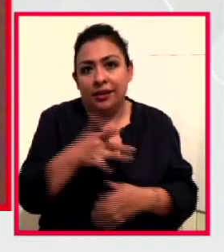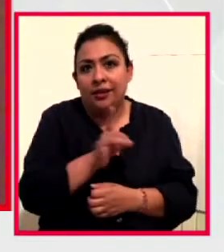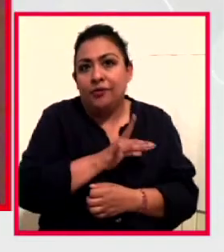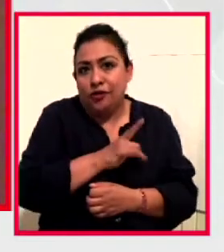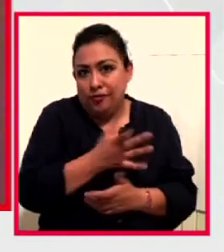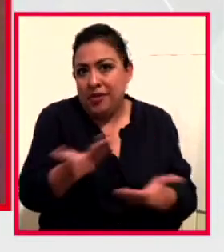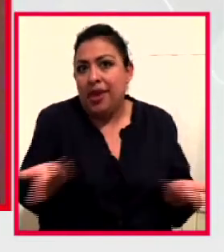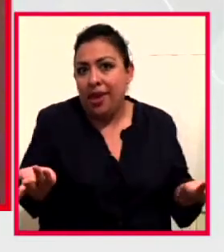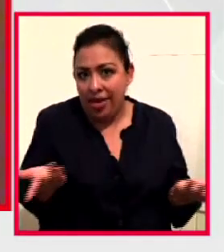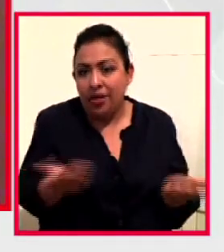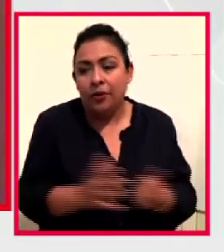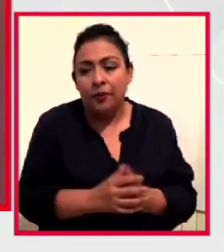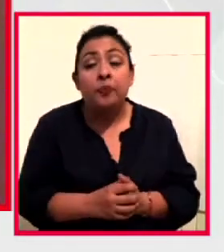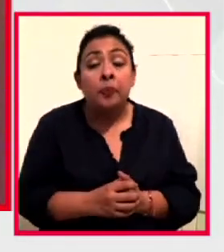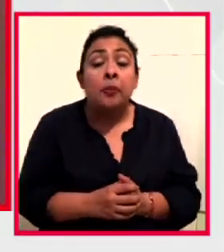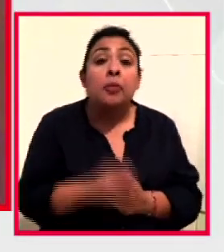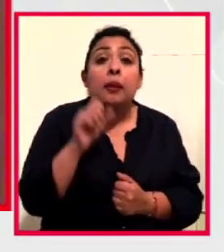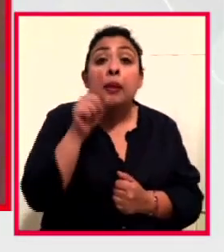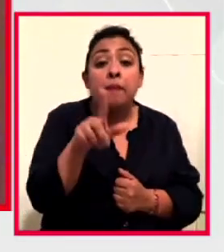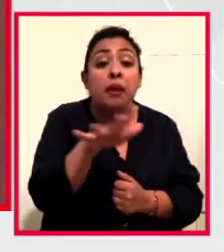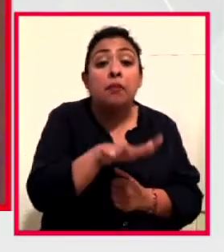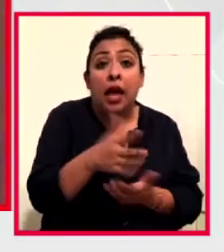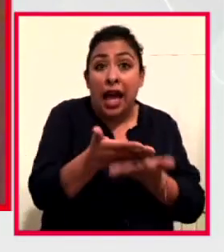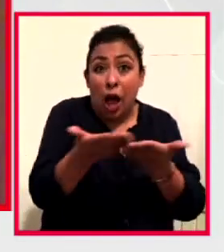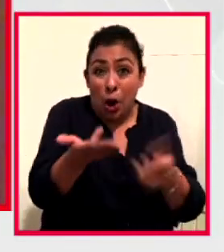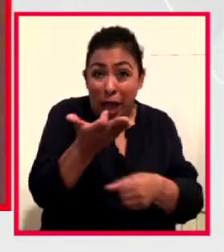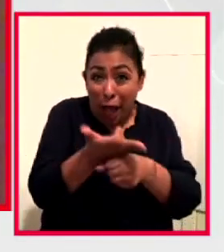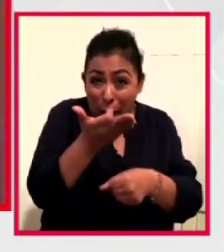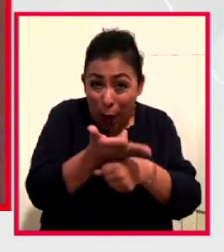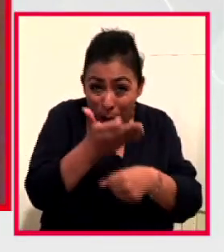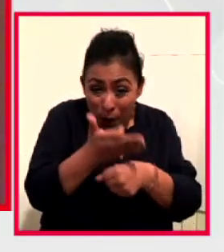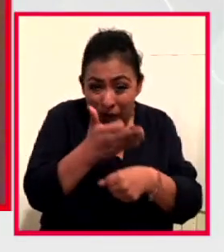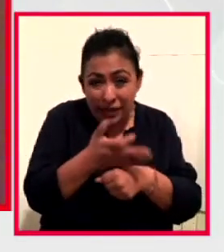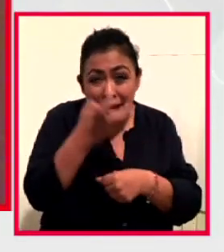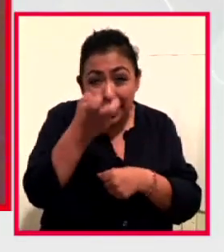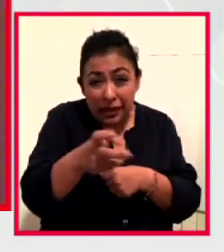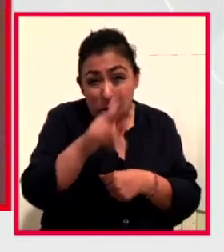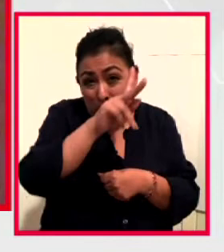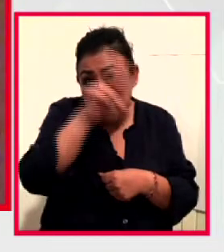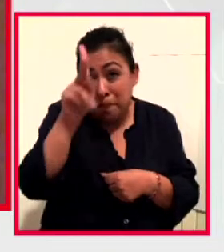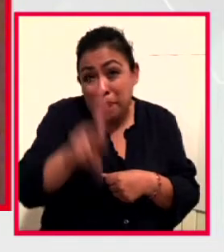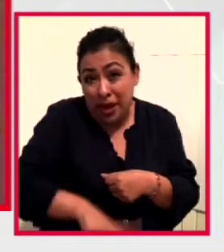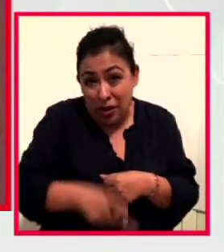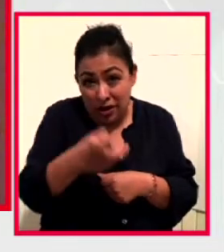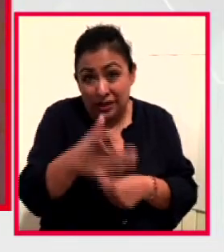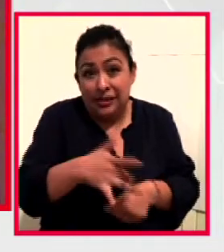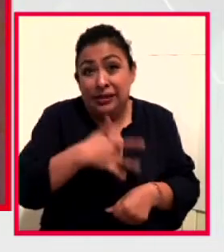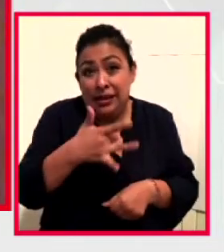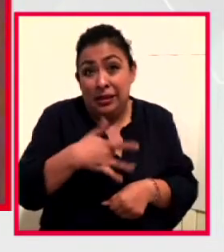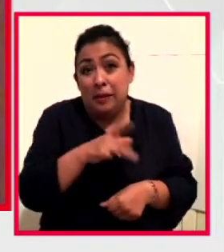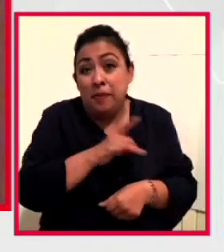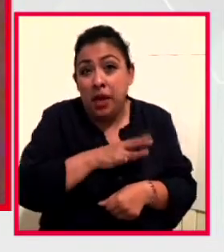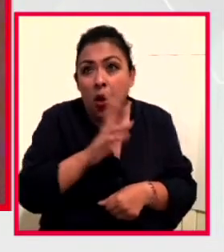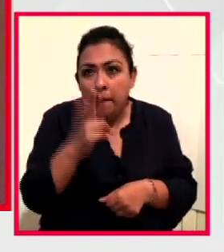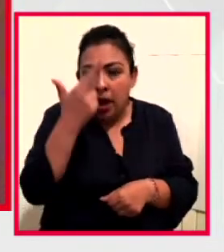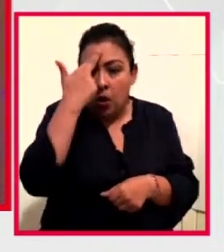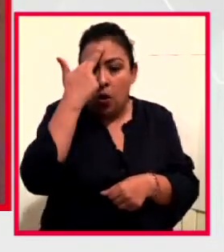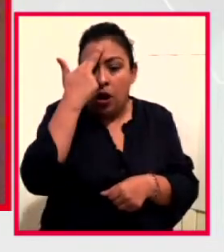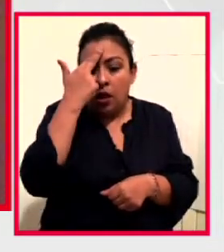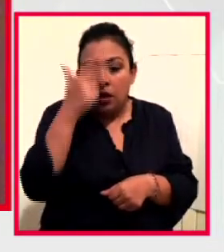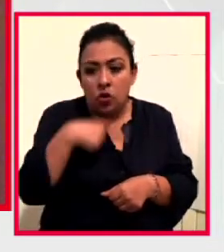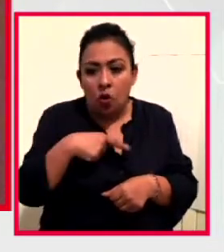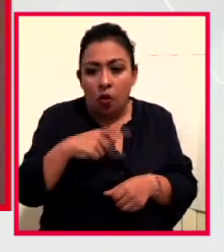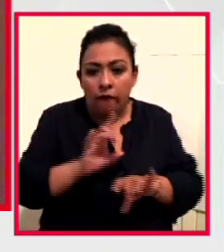latente. Y la situación actual precisamente es lo que está haciendo. Nos está recordando nuestra fragilidad,